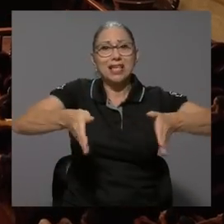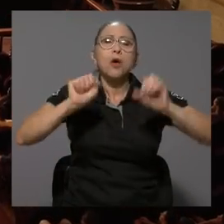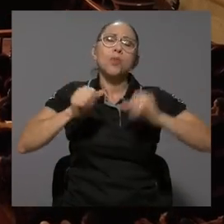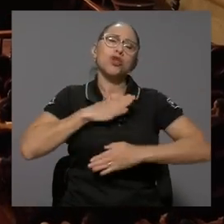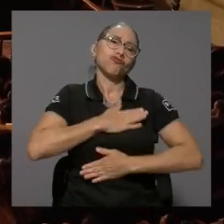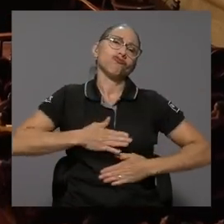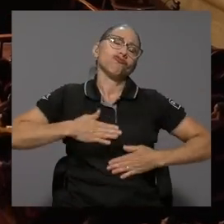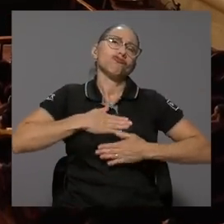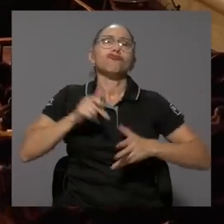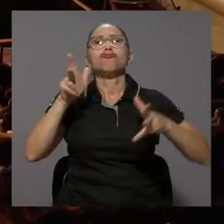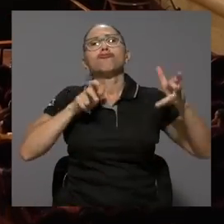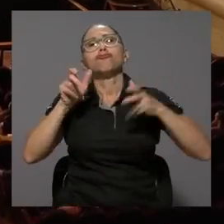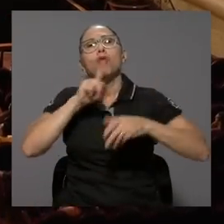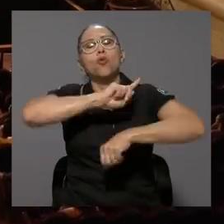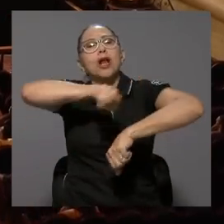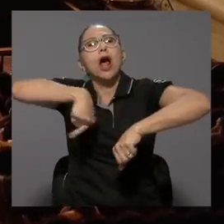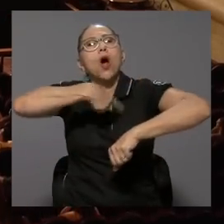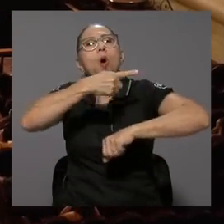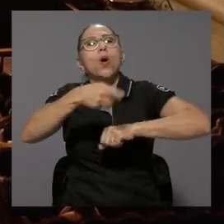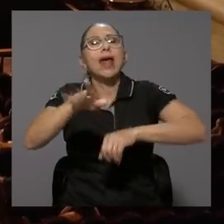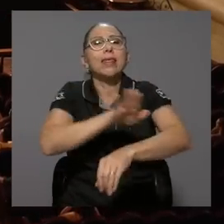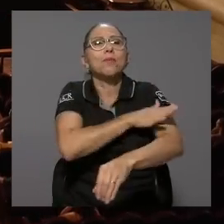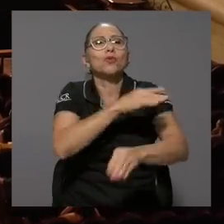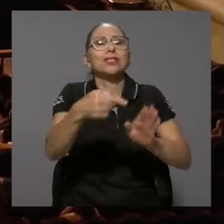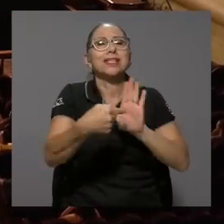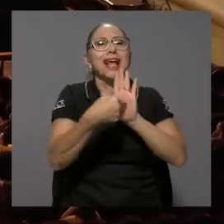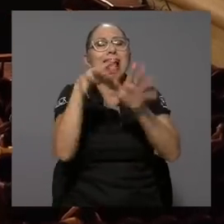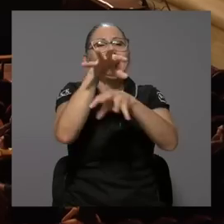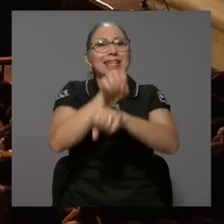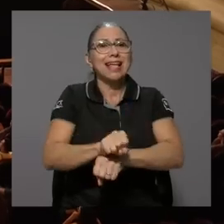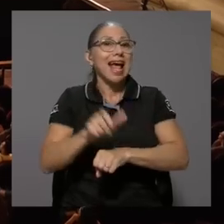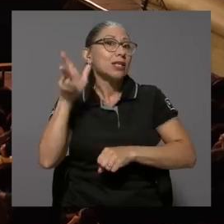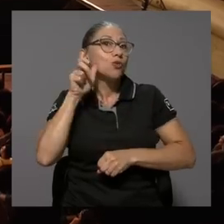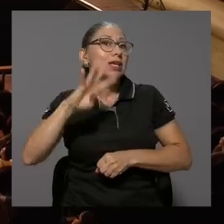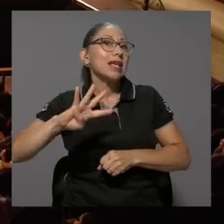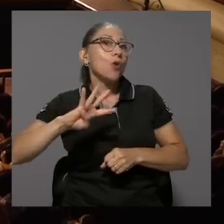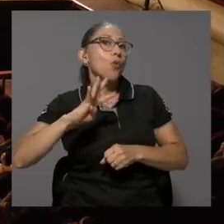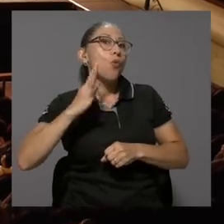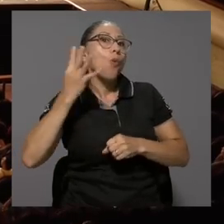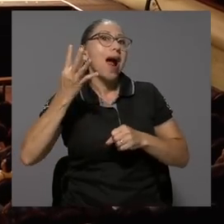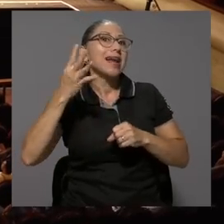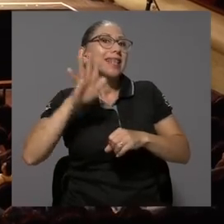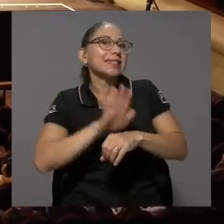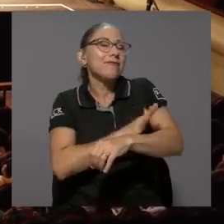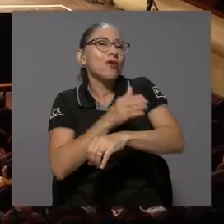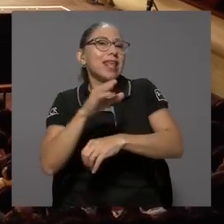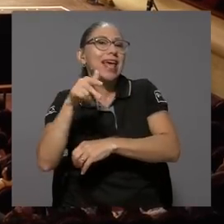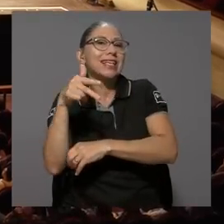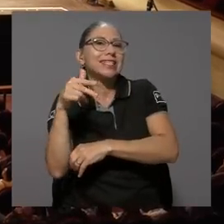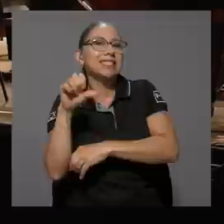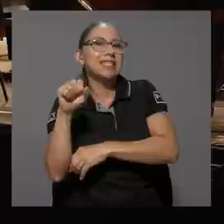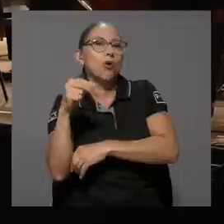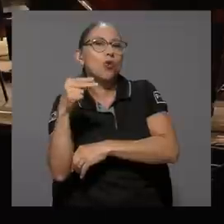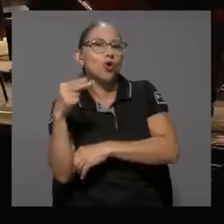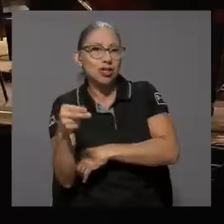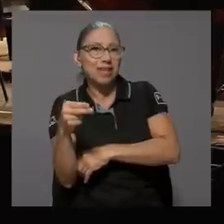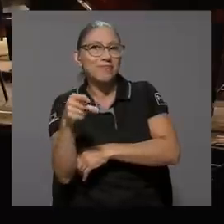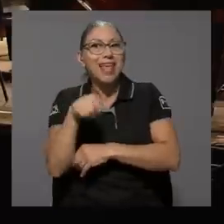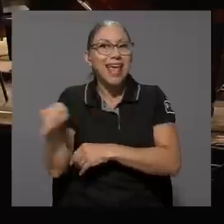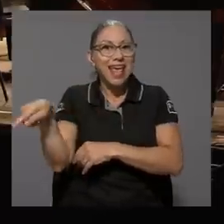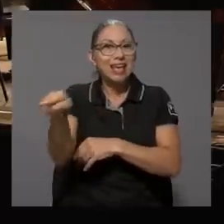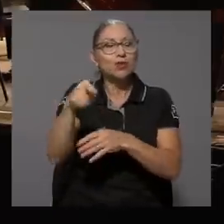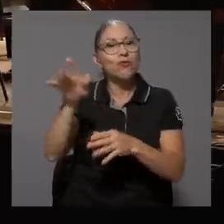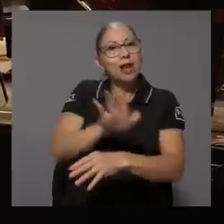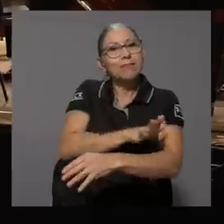disfrutar de una hora de música clásica escuchando la Cuarta Sinfonía de Tchaikovsky, que fue la pieza que interpretó la Orquesta